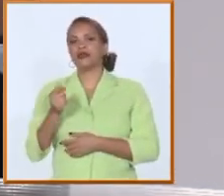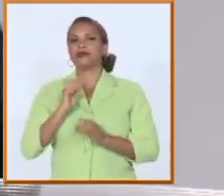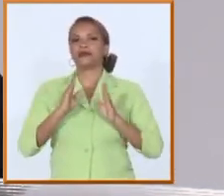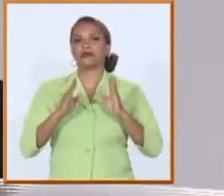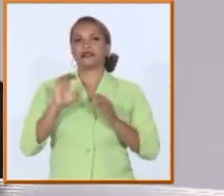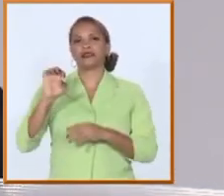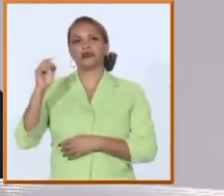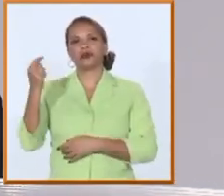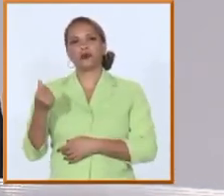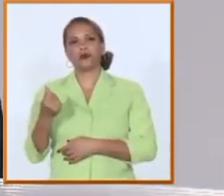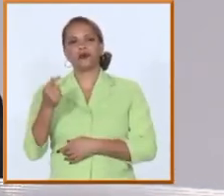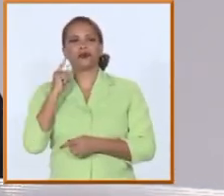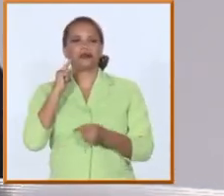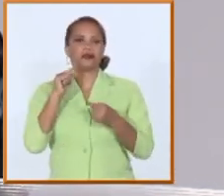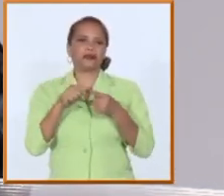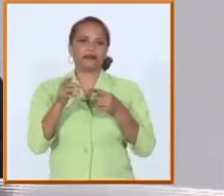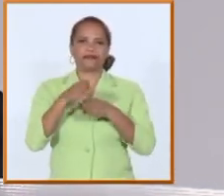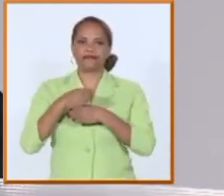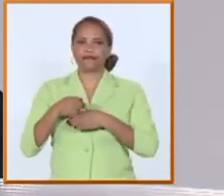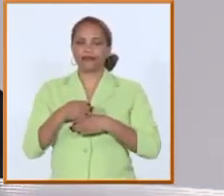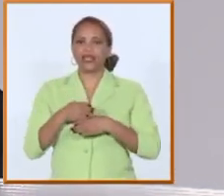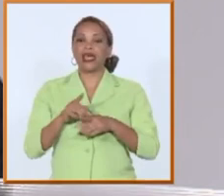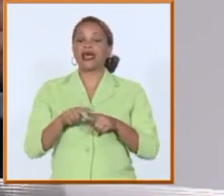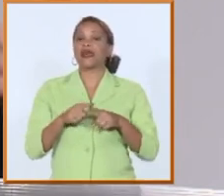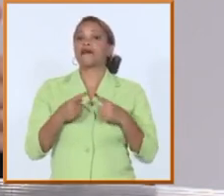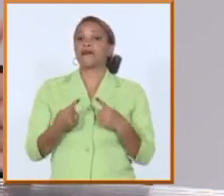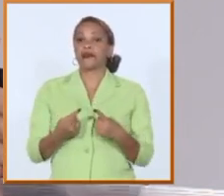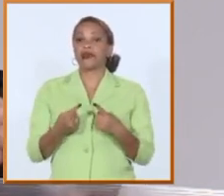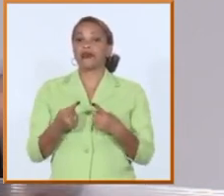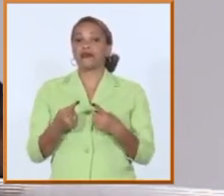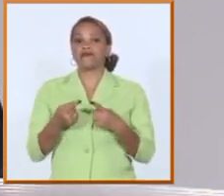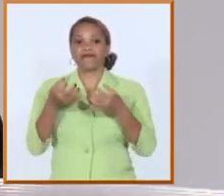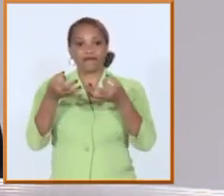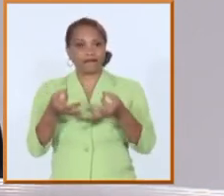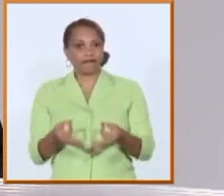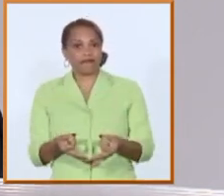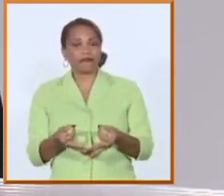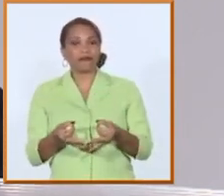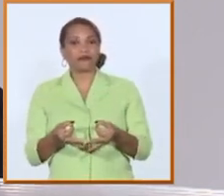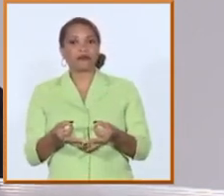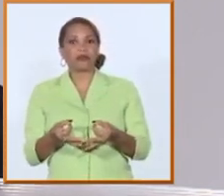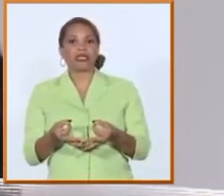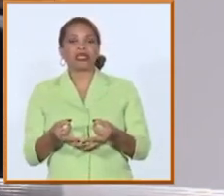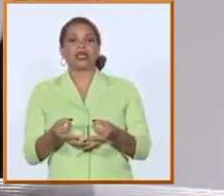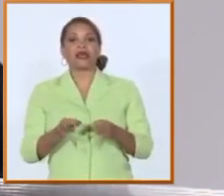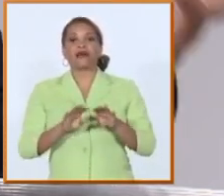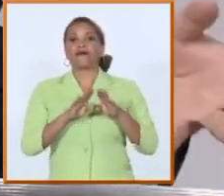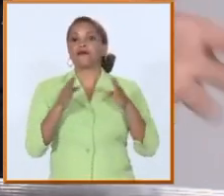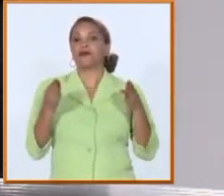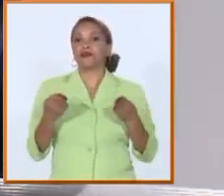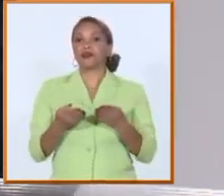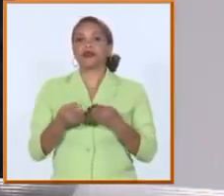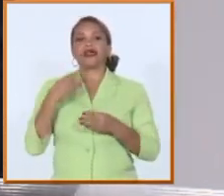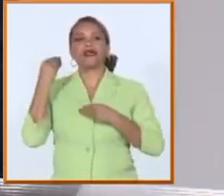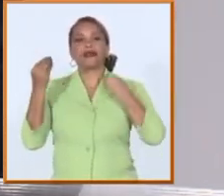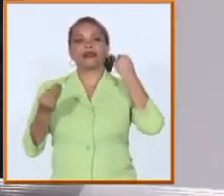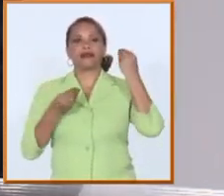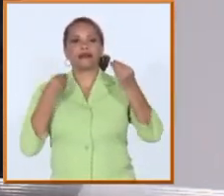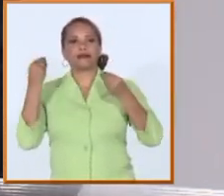objetivos y otro tipo de cosas pero realmente la ejecución de eso el análisis